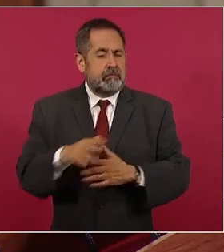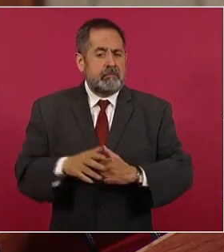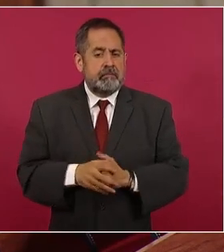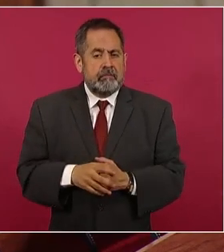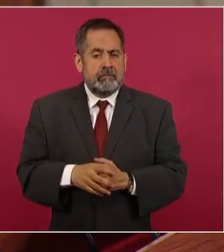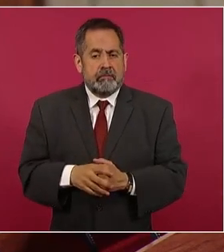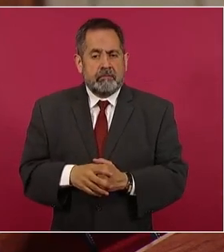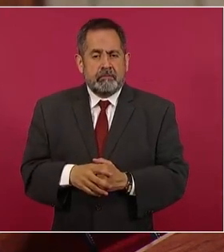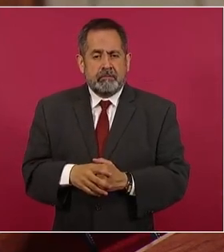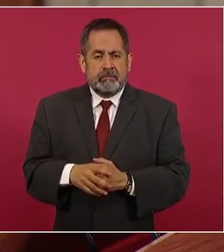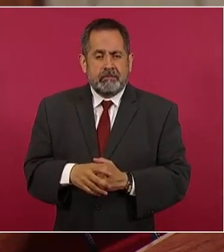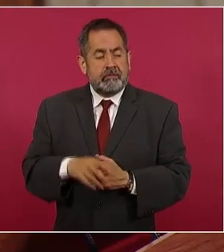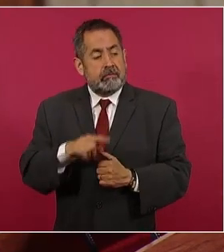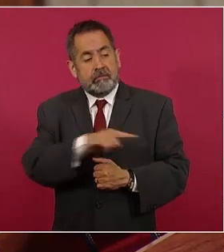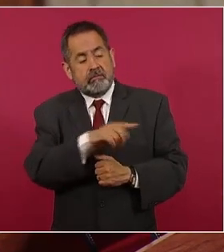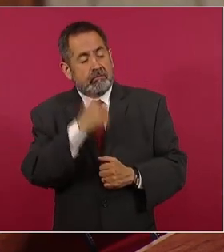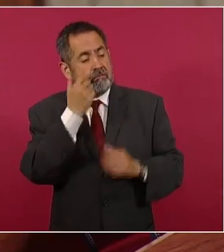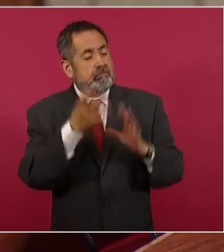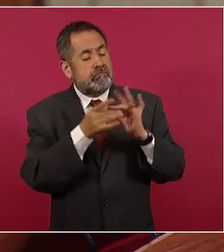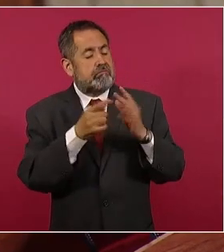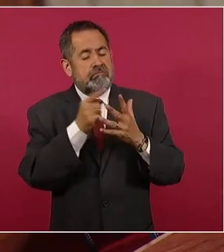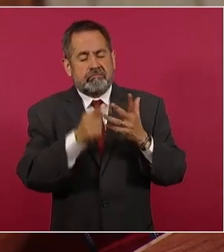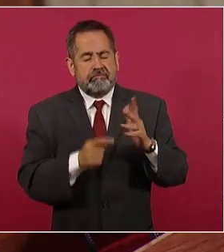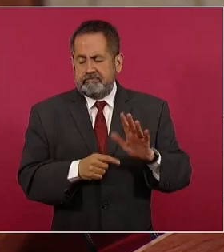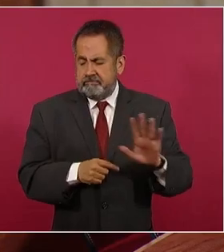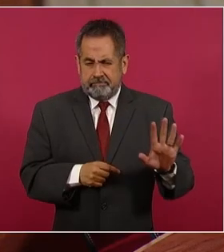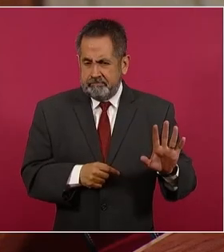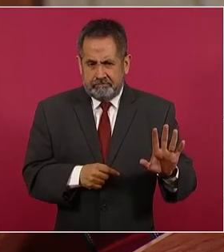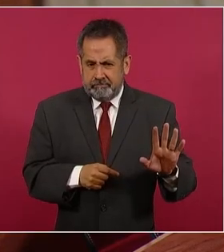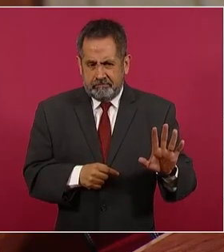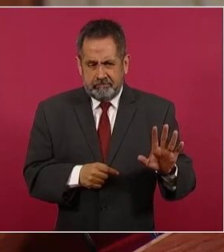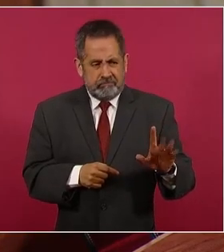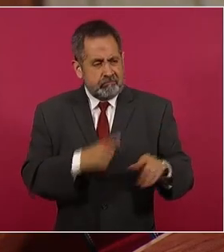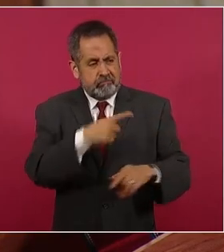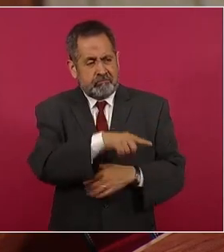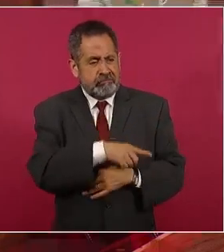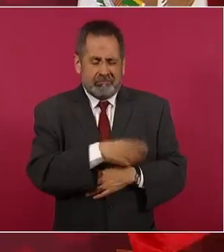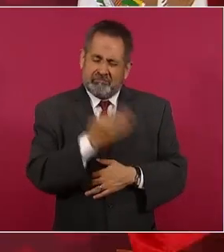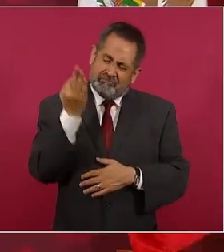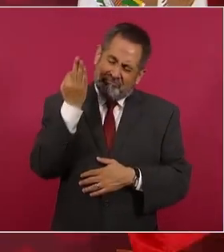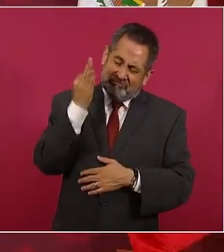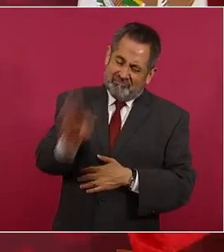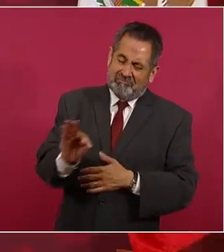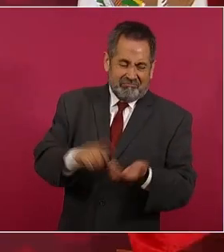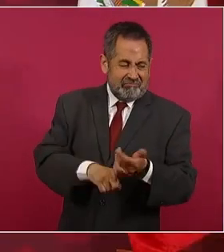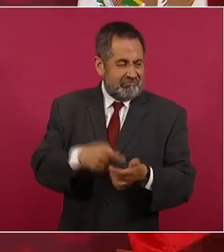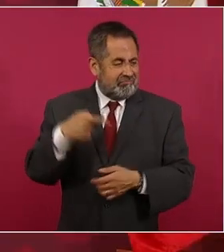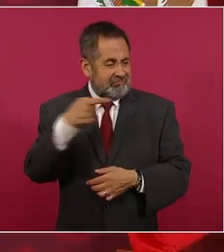el resto de las especulaciones al respecto son traición a la patria.